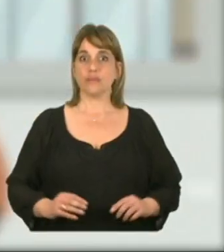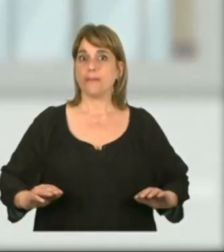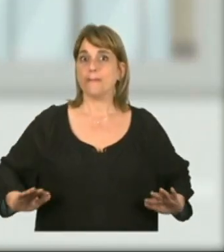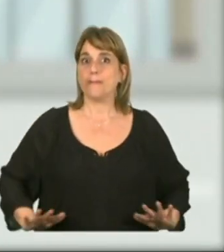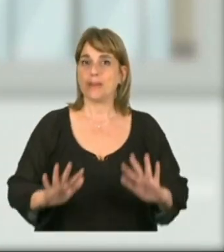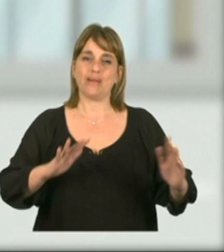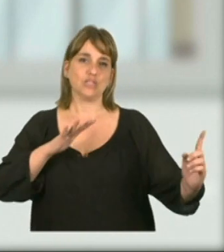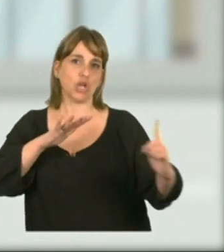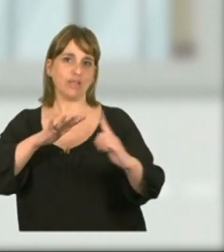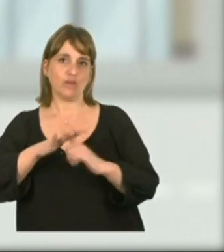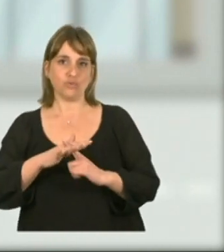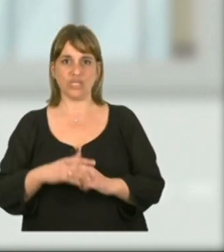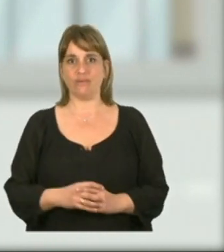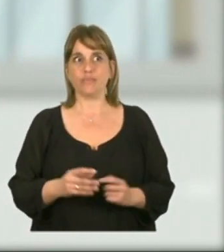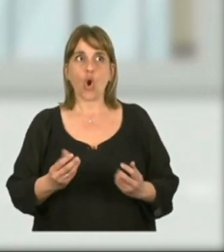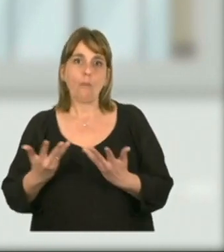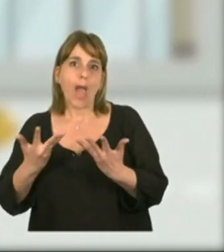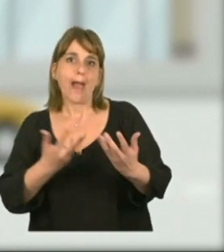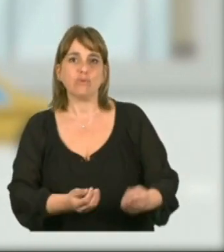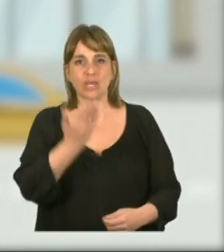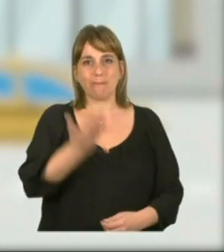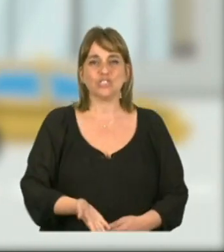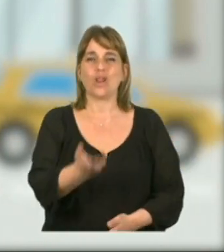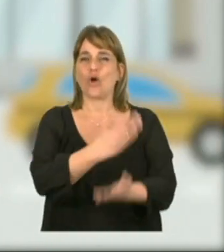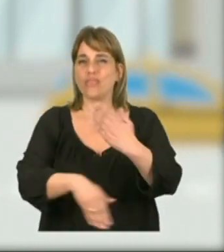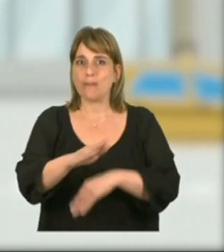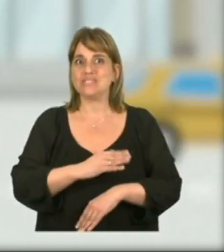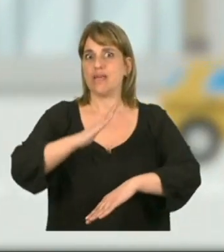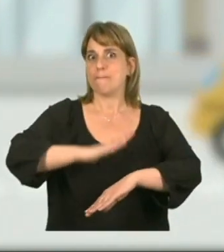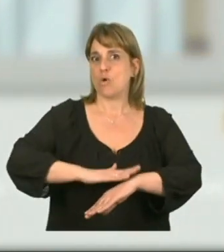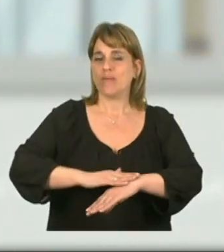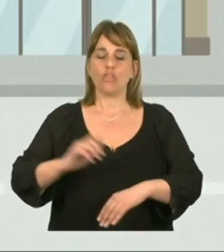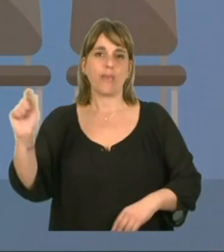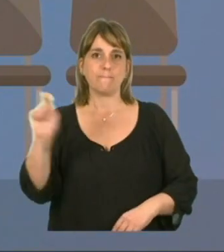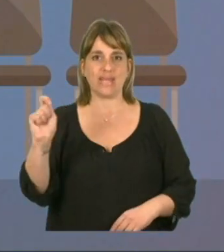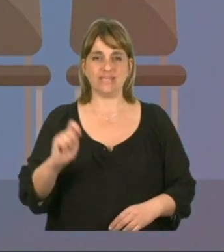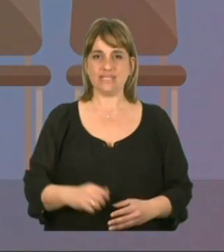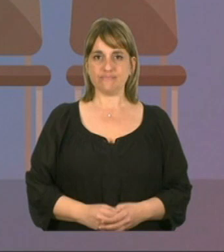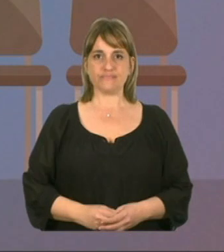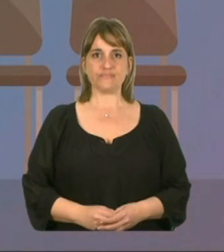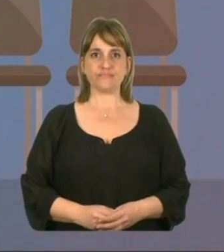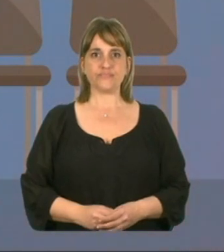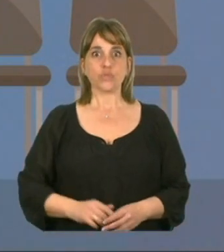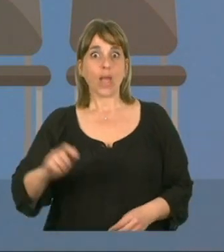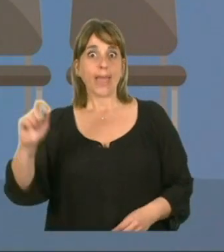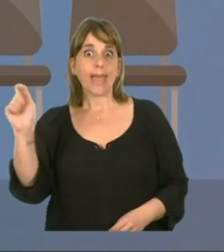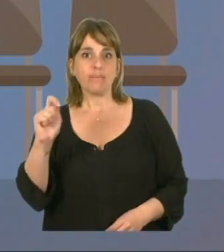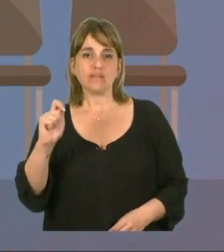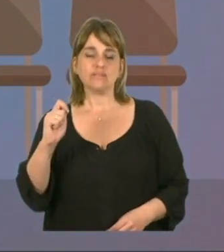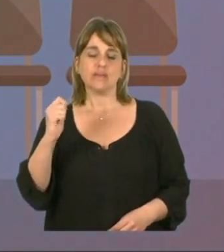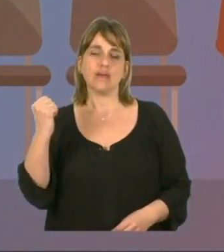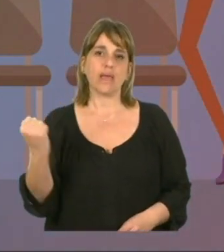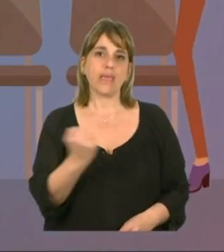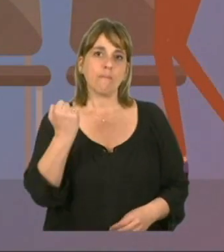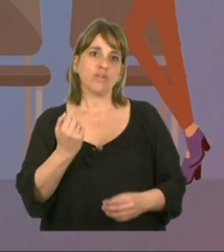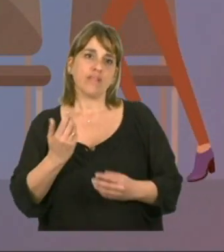Preparación inclusiva. ¿Cómo asistir a una persona con discapacidad durante una emergencia? Ante una emergencia, es importante que prestes